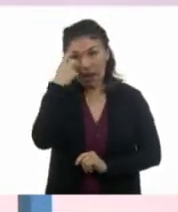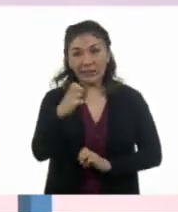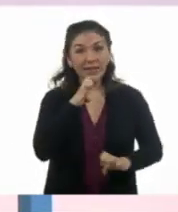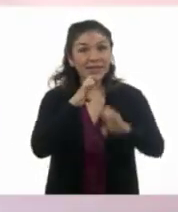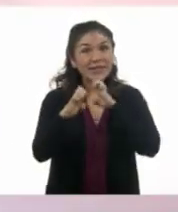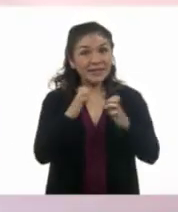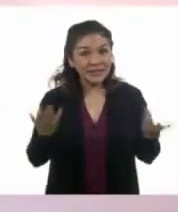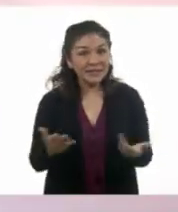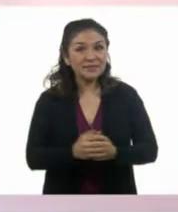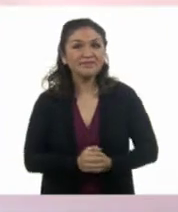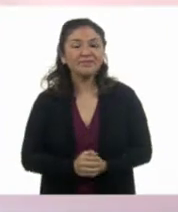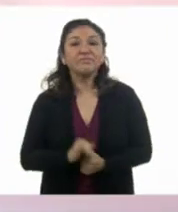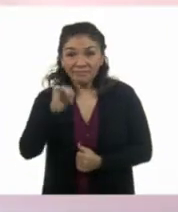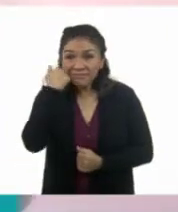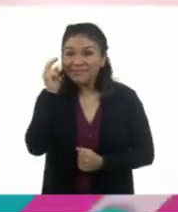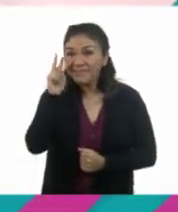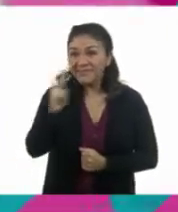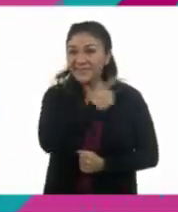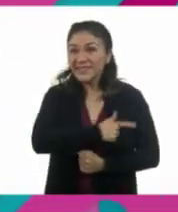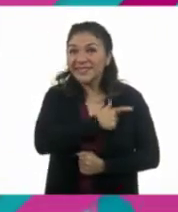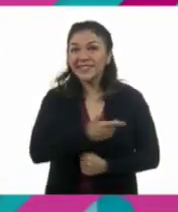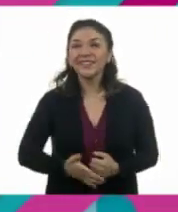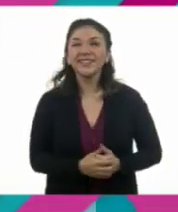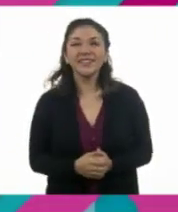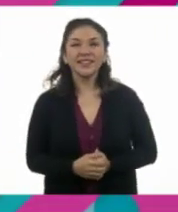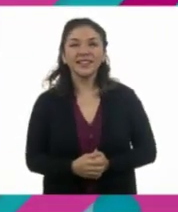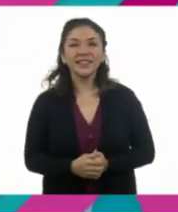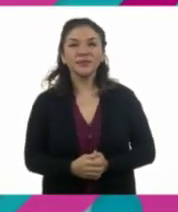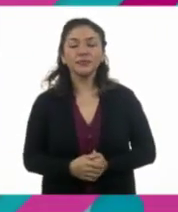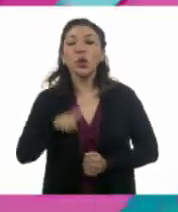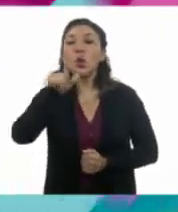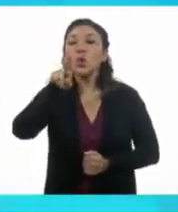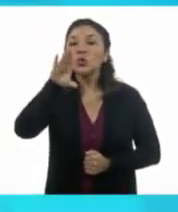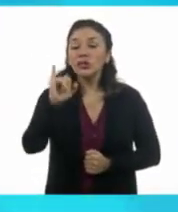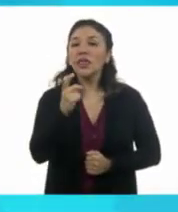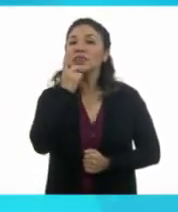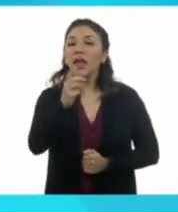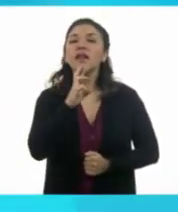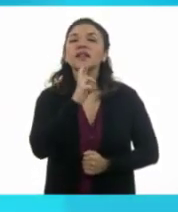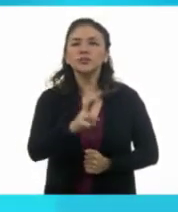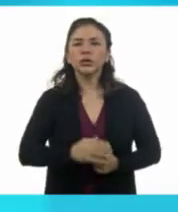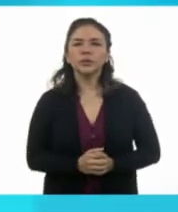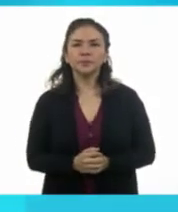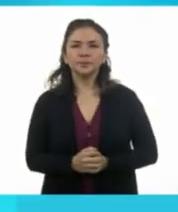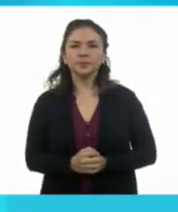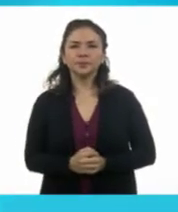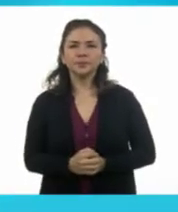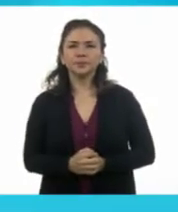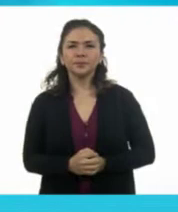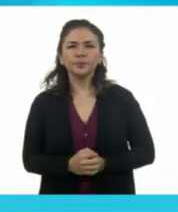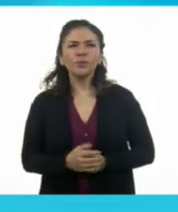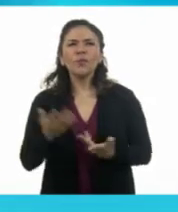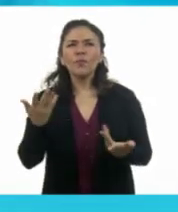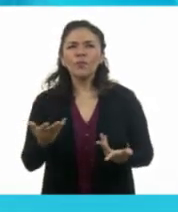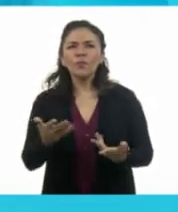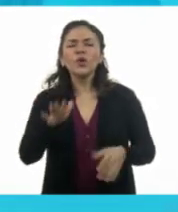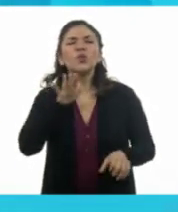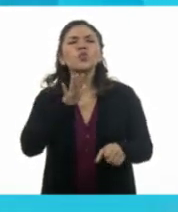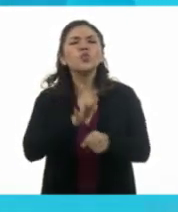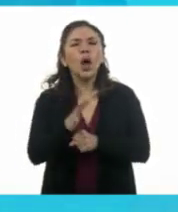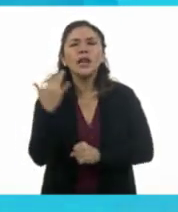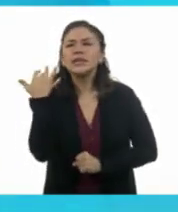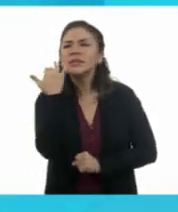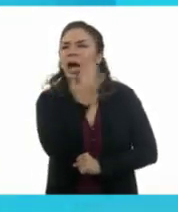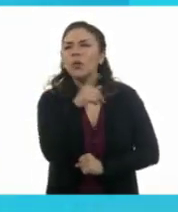entrevista? Sí, me encanta. Vamos a verla. Entonces, Lucy respondió lo siguiente. ¿Cuál es el